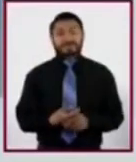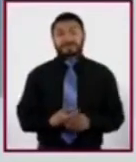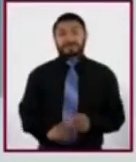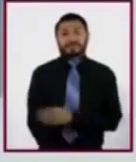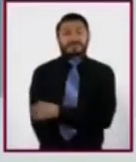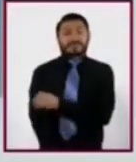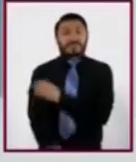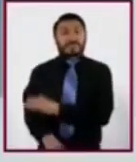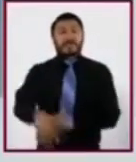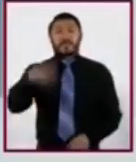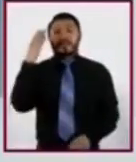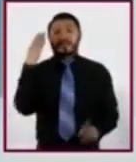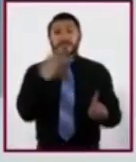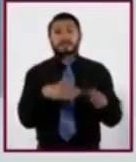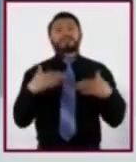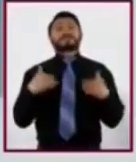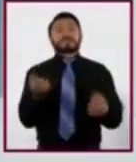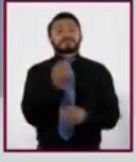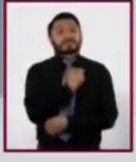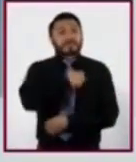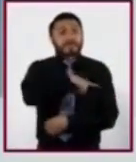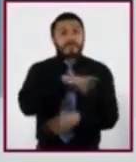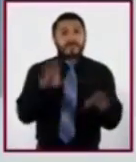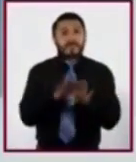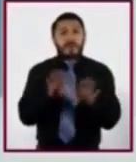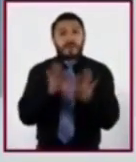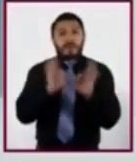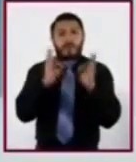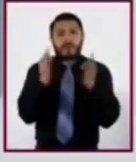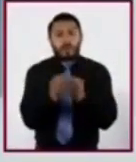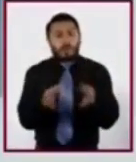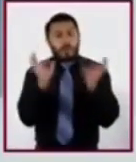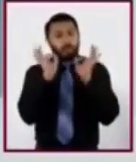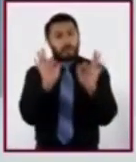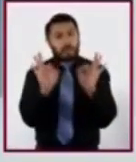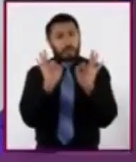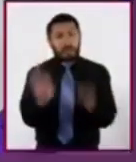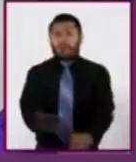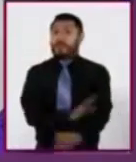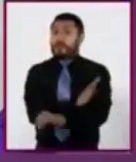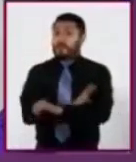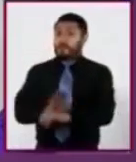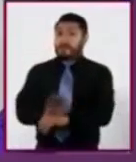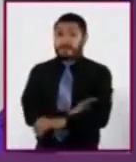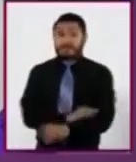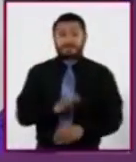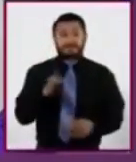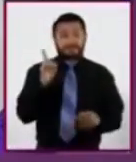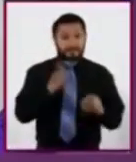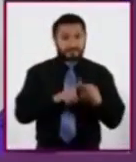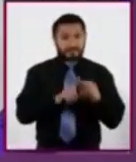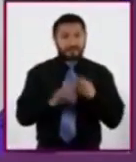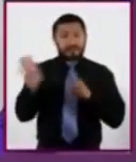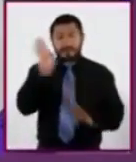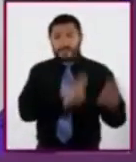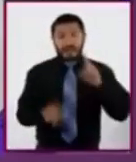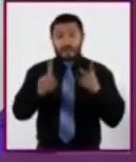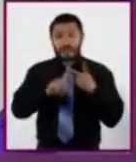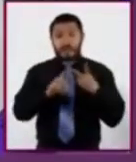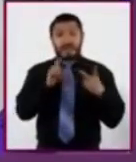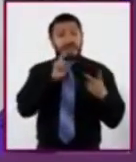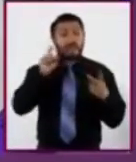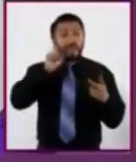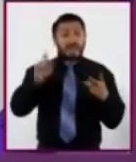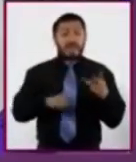entender la salud como un estado integral de bienestar. Lo biológico, el sexo,